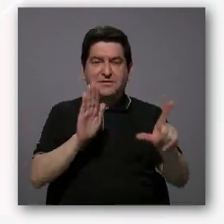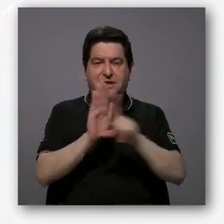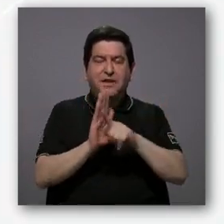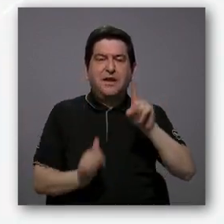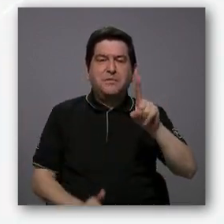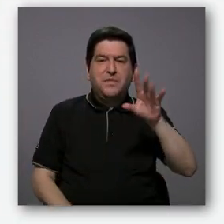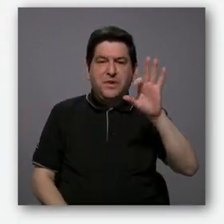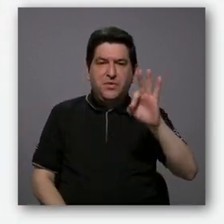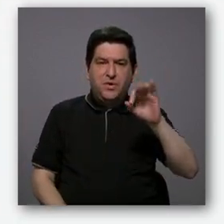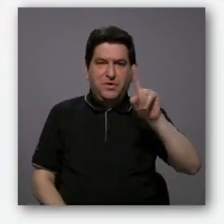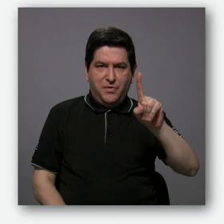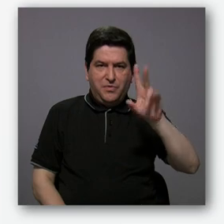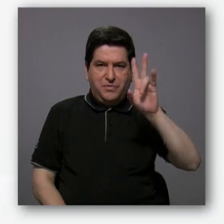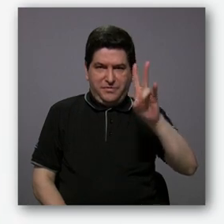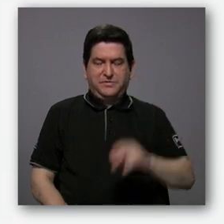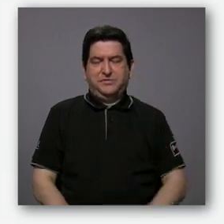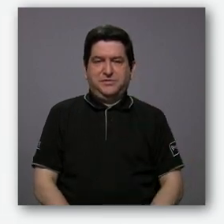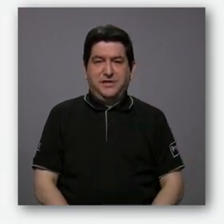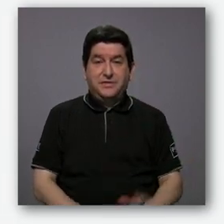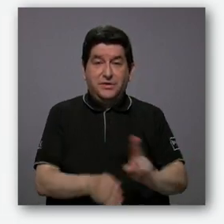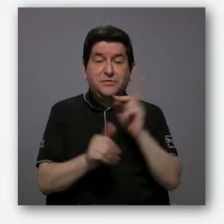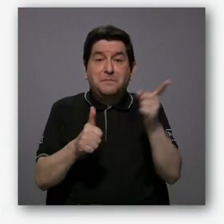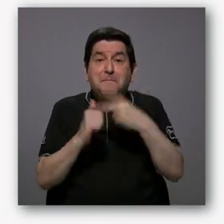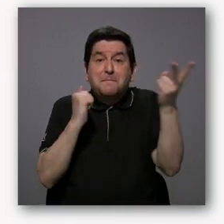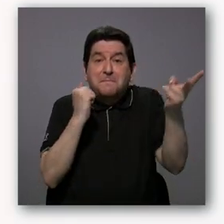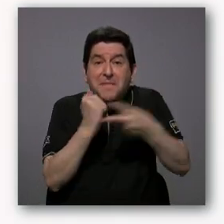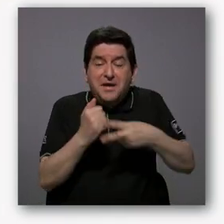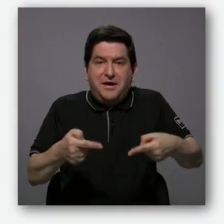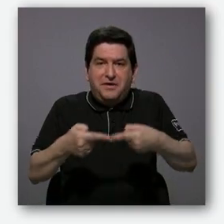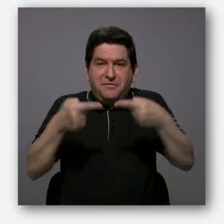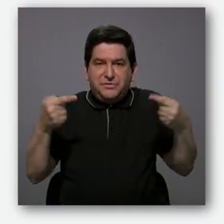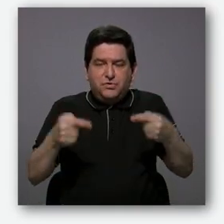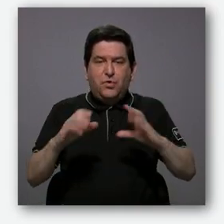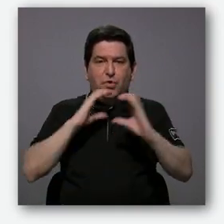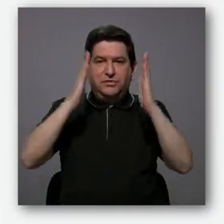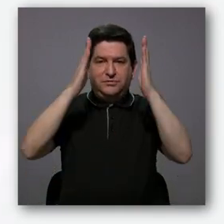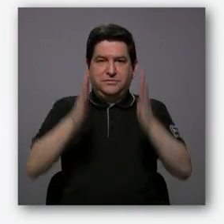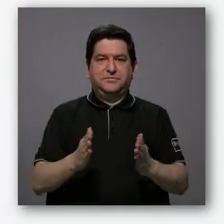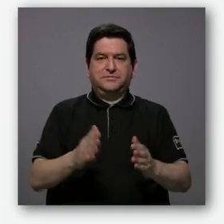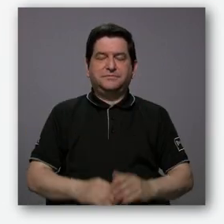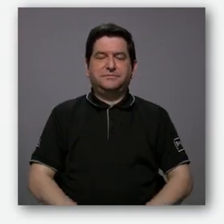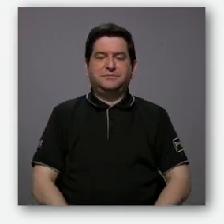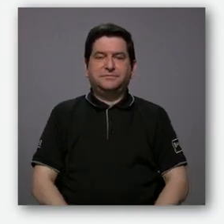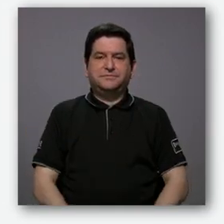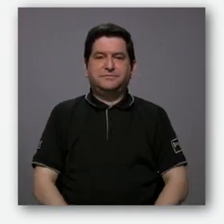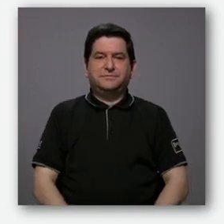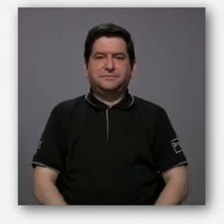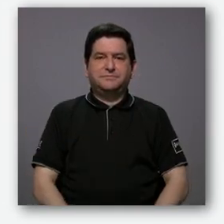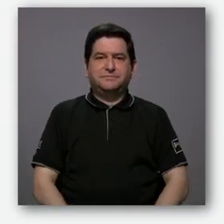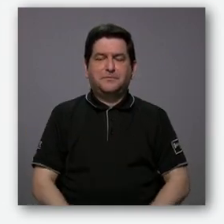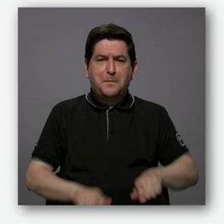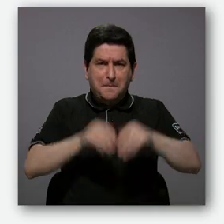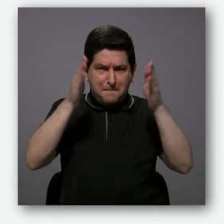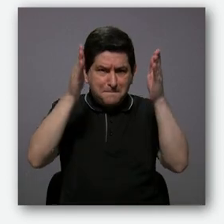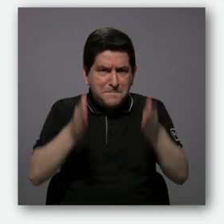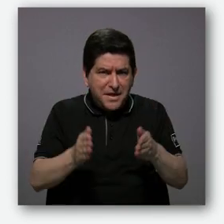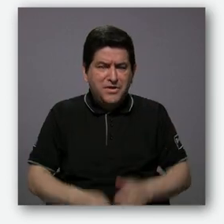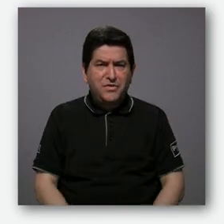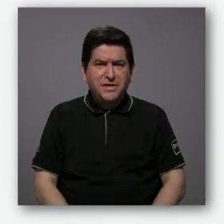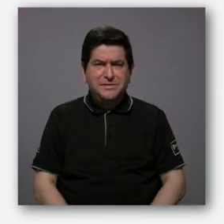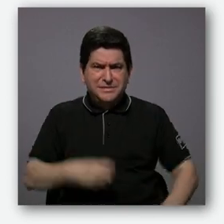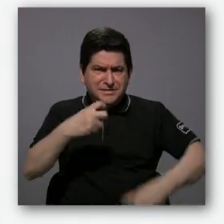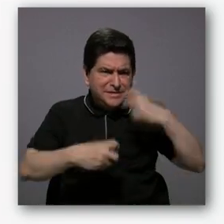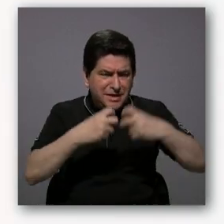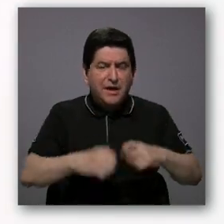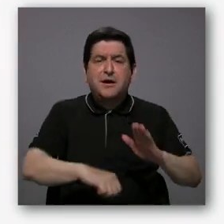en una ley de 1917 que usaría por primera vez contra un comunicador. Un periodista cuyo